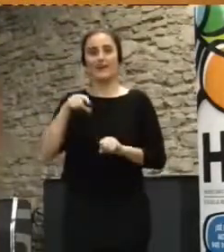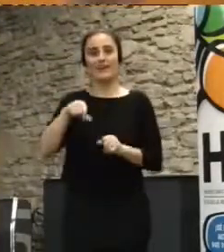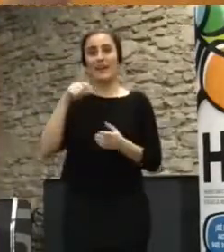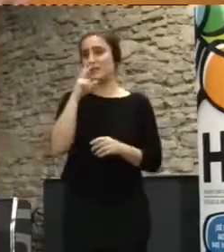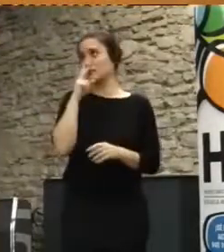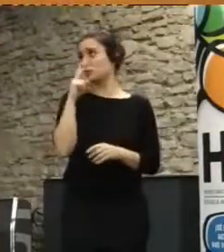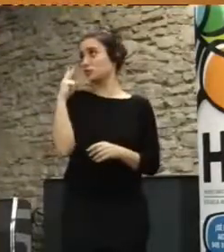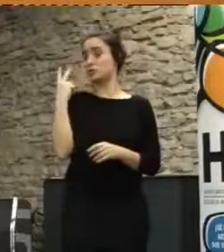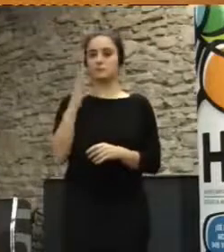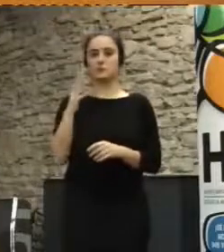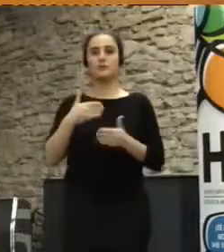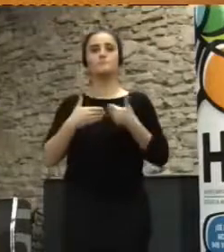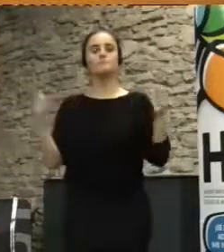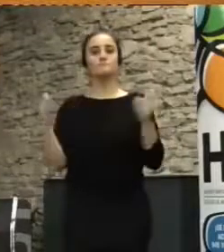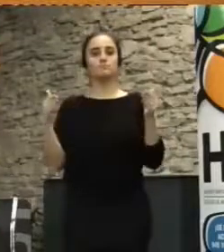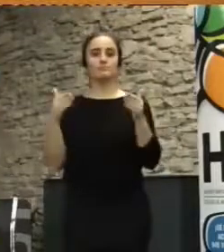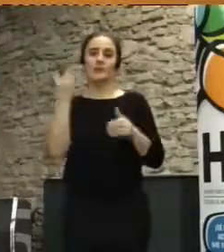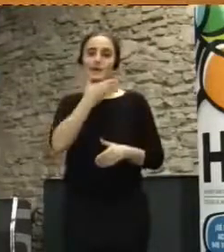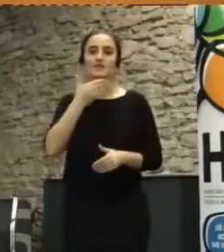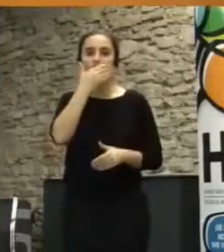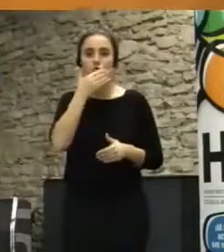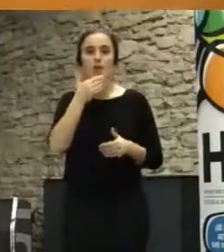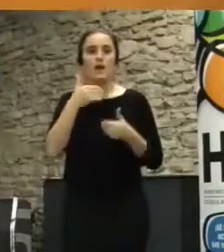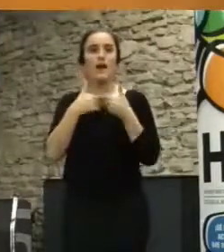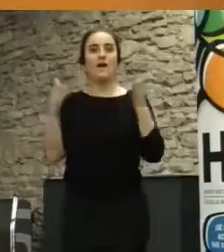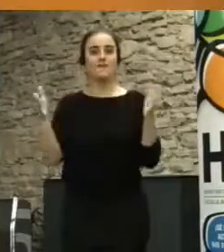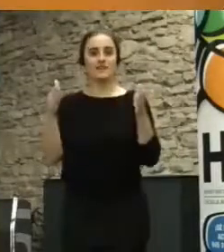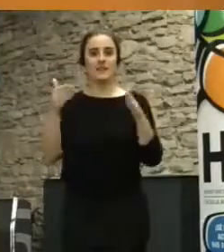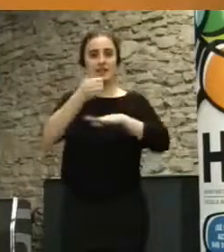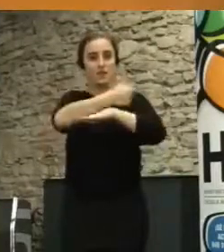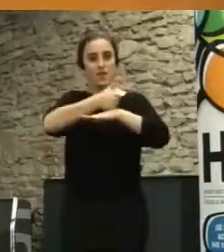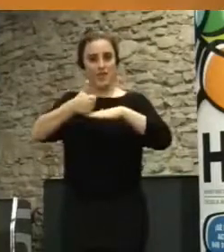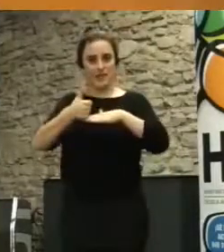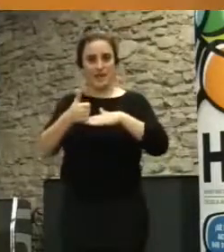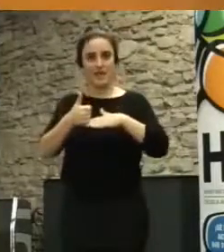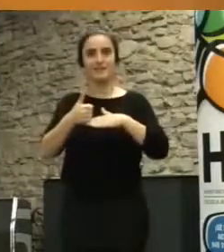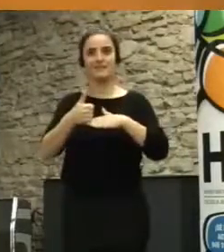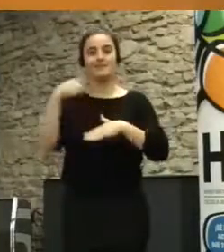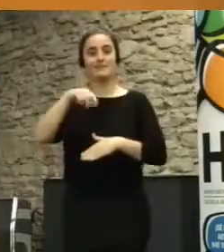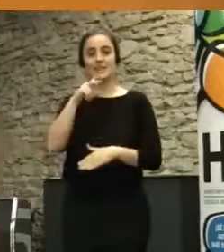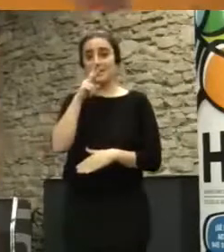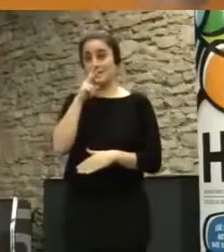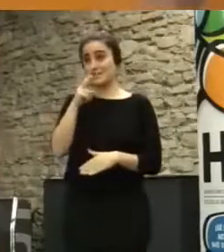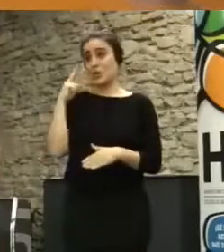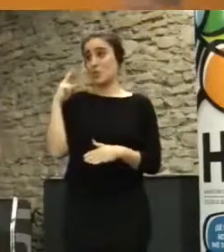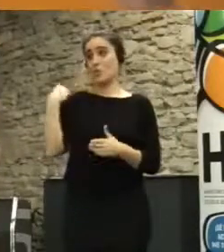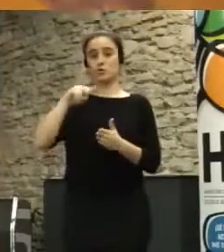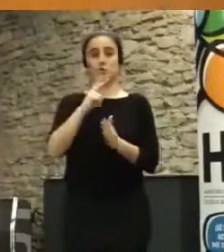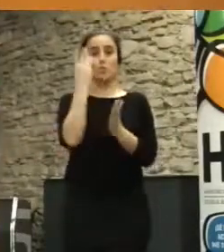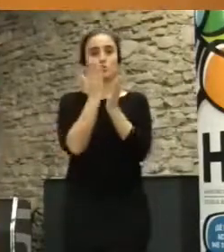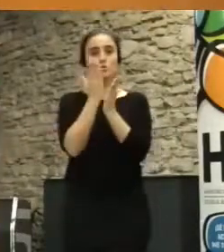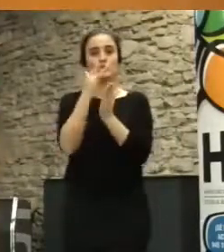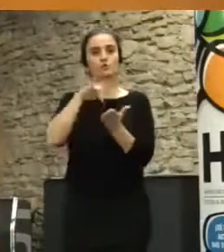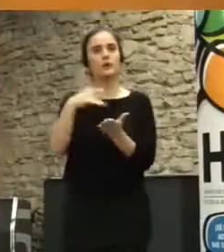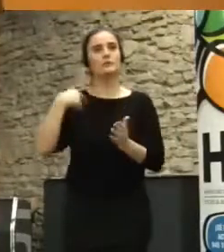de añitos, la Escuela para la Ciudadanía, la Escuela Abierta de la Ciudadanía. Este es el segundo curso ya. Arrancábamos por el